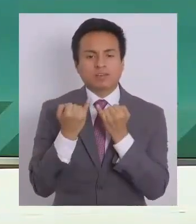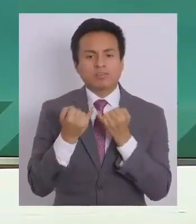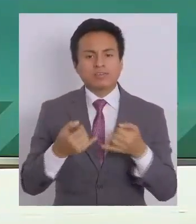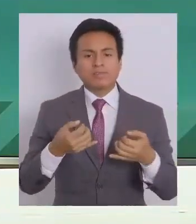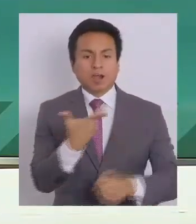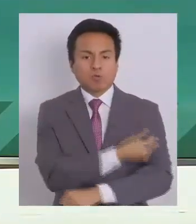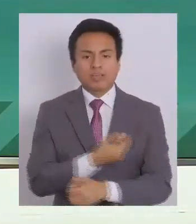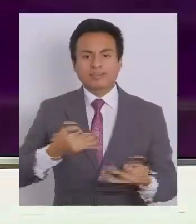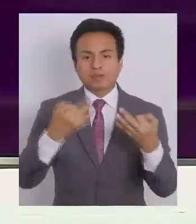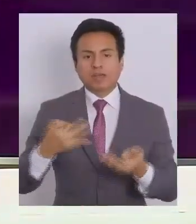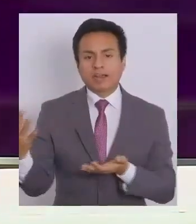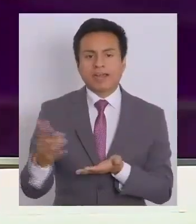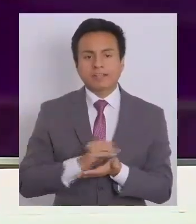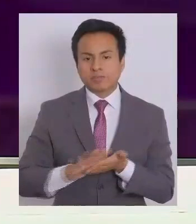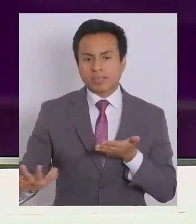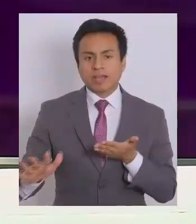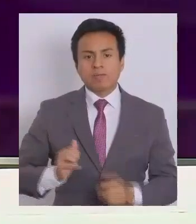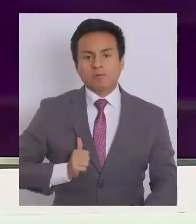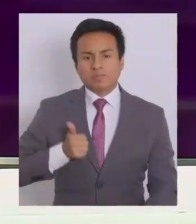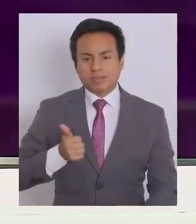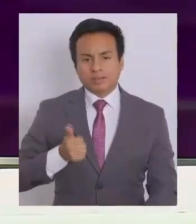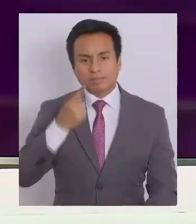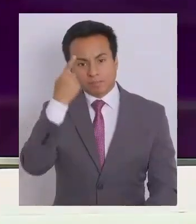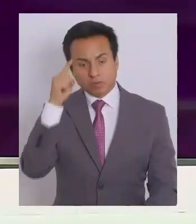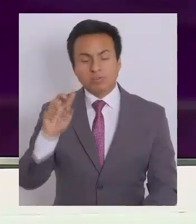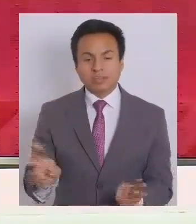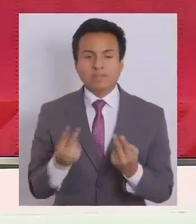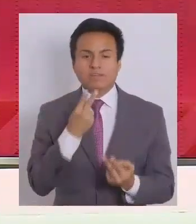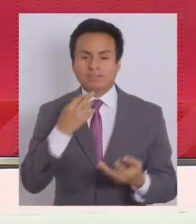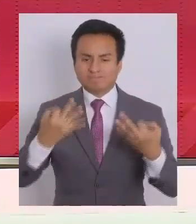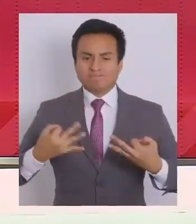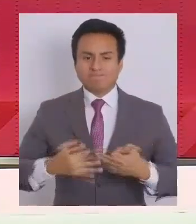segura, de que es gratuita, que es voluntaria, pero sobre todo que esas vacunas salvan vidas.